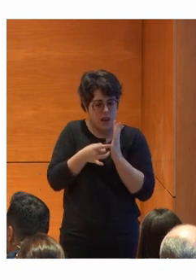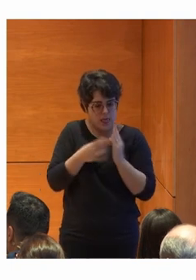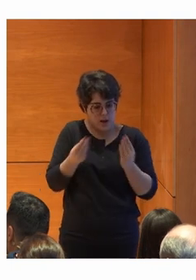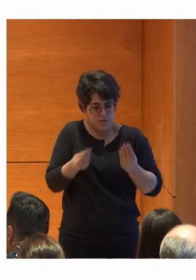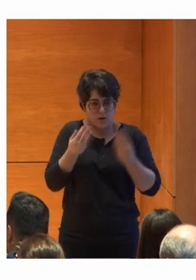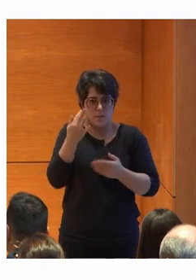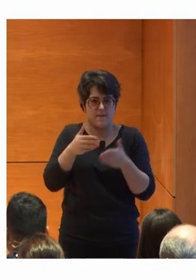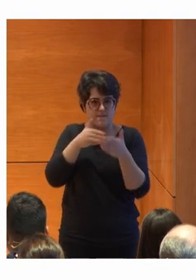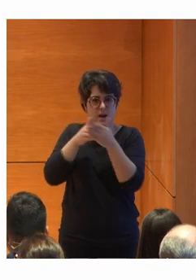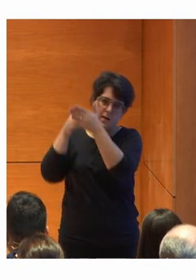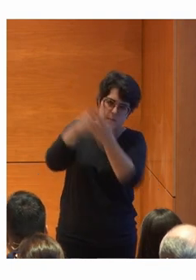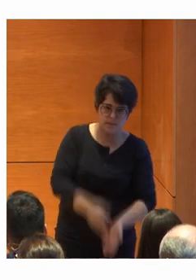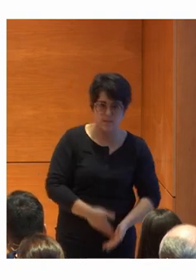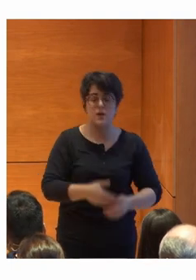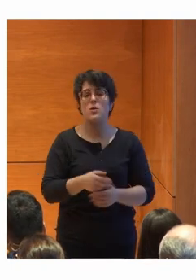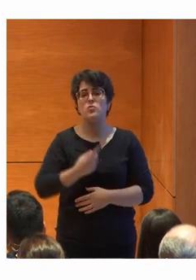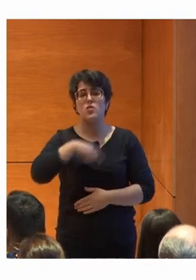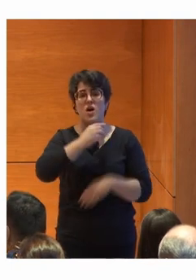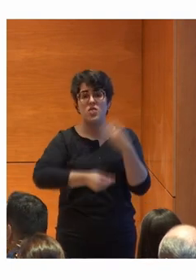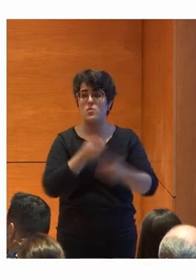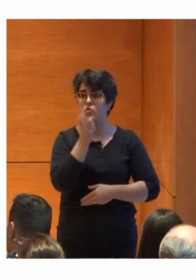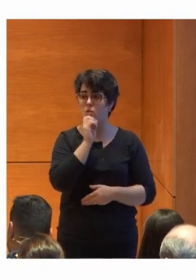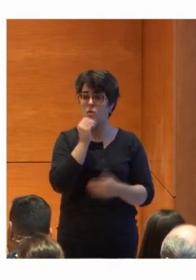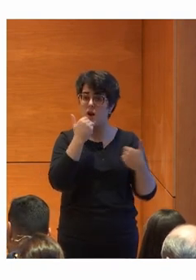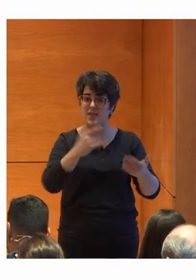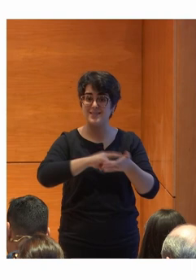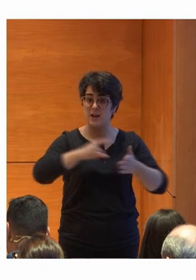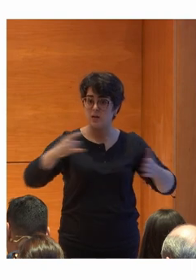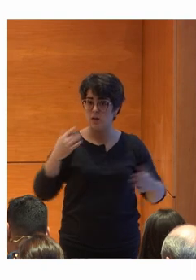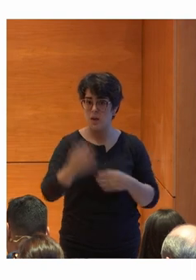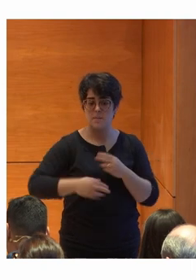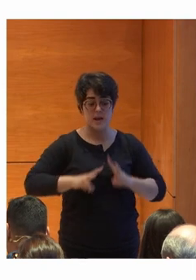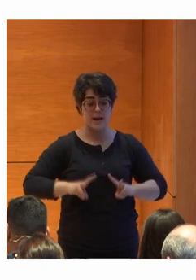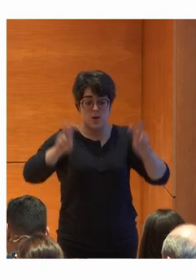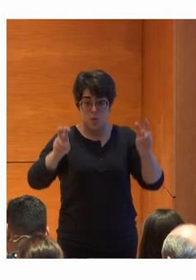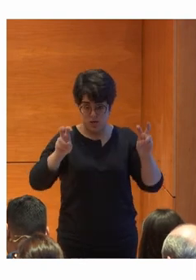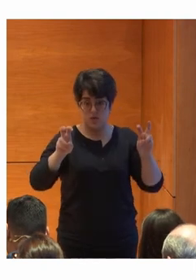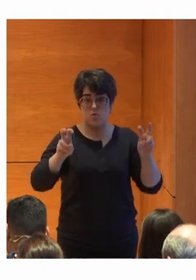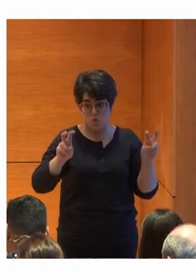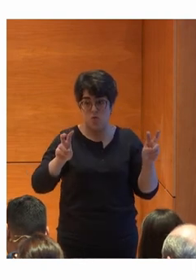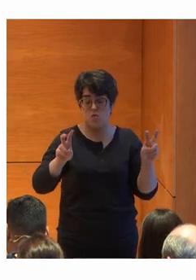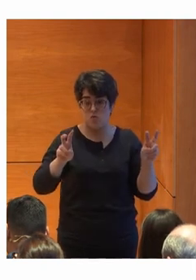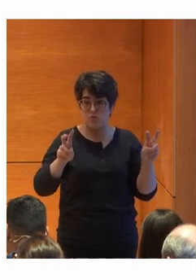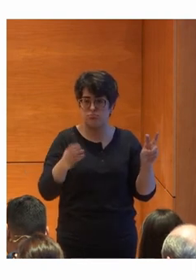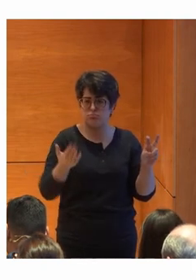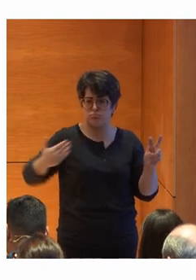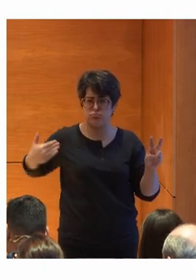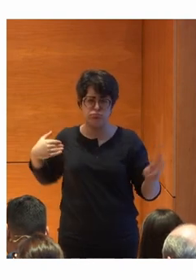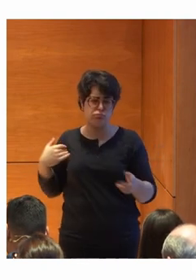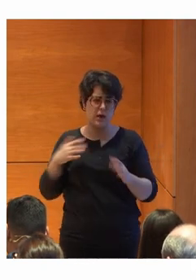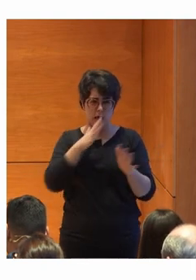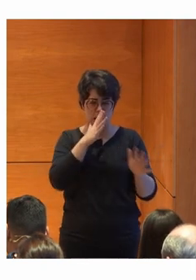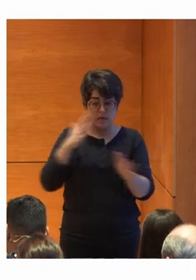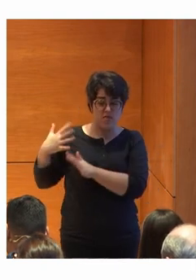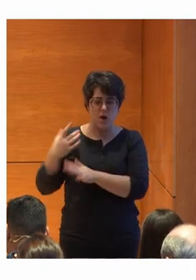barreras. ¿Cómo lo hacemos? Pues a través de la tecnología y de la innovación. Y hace ya unos 10